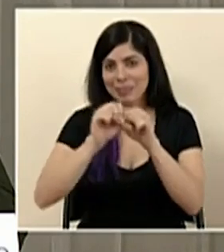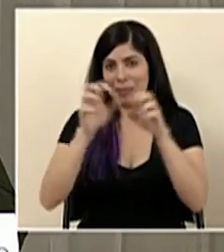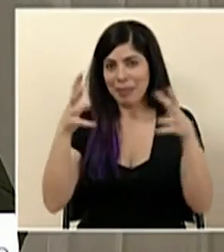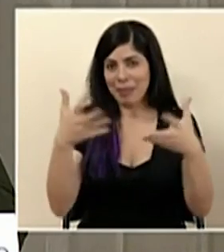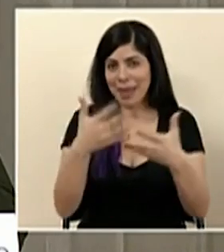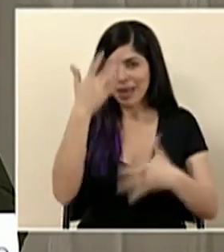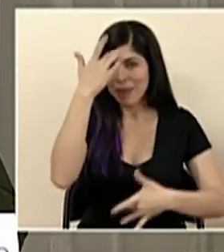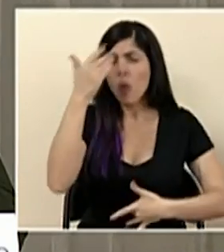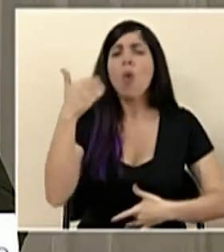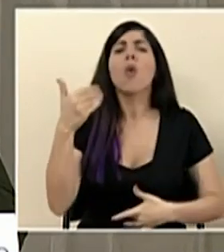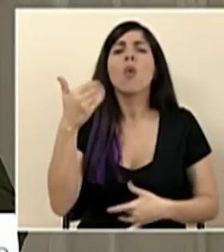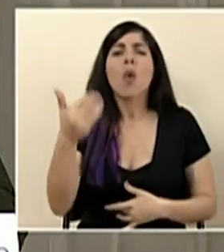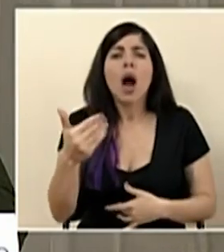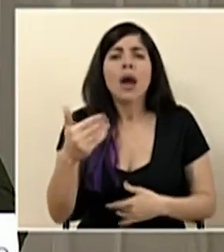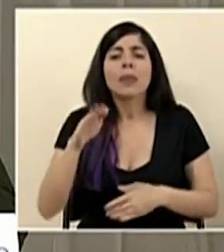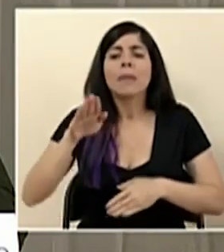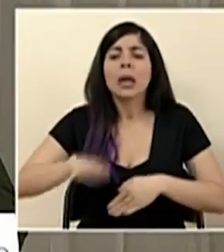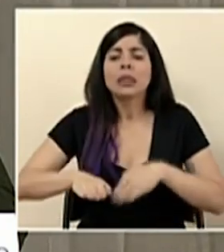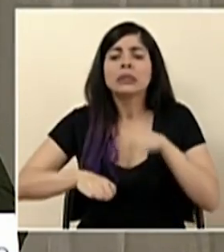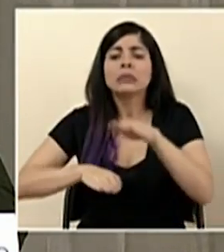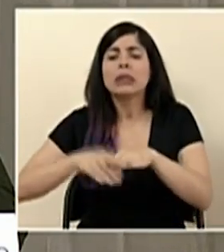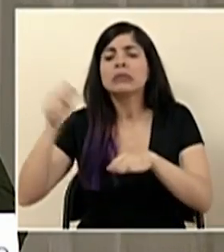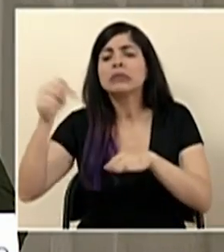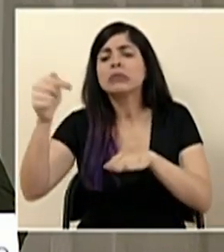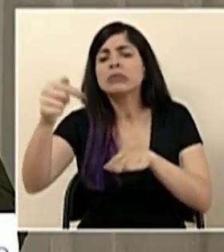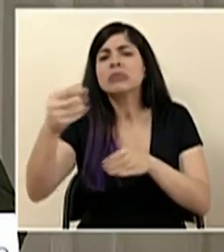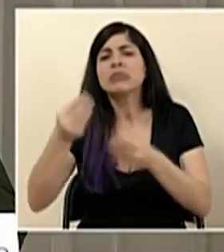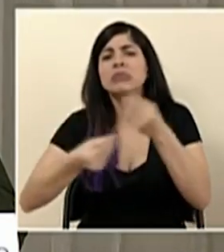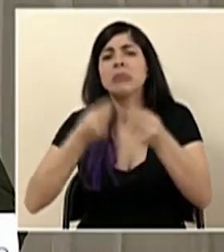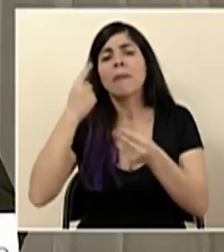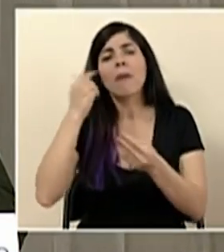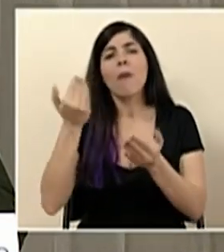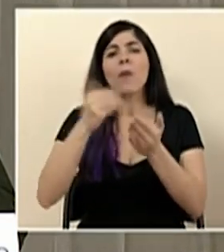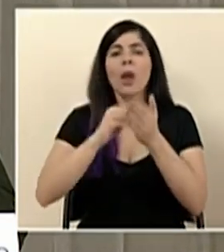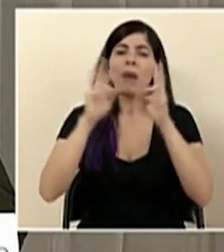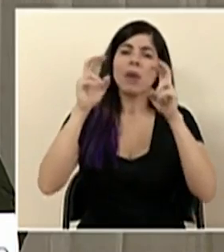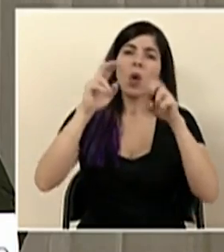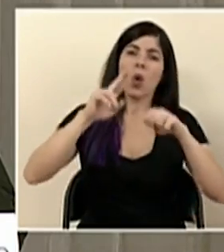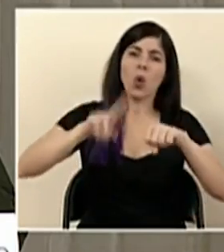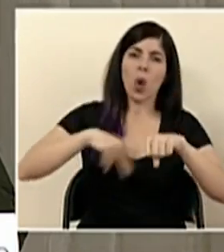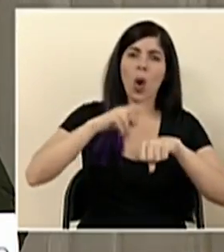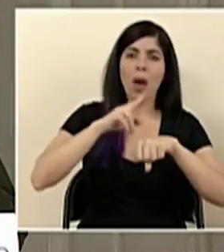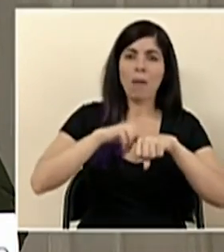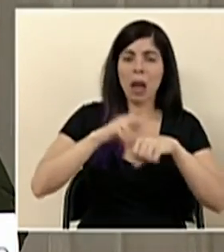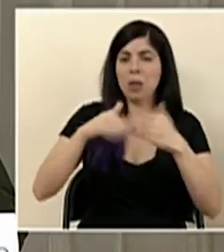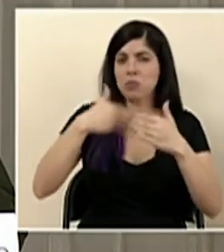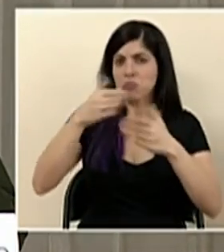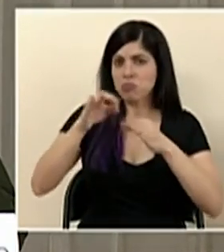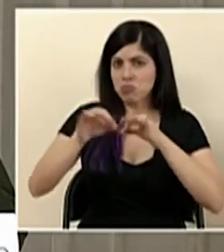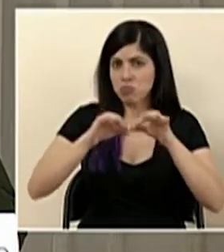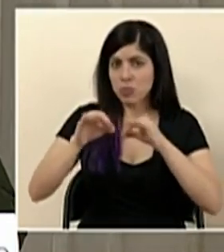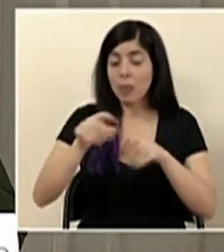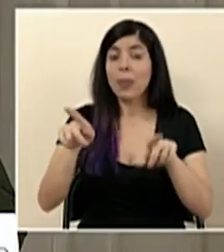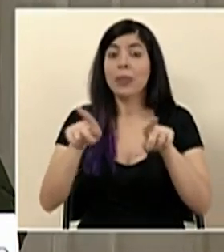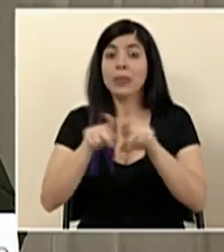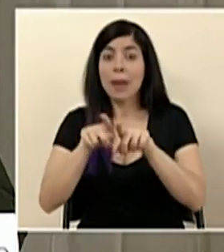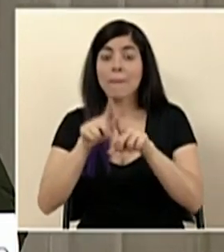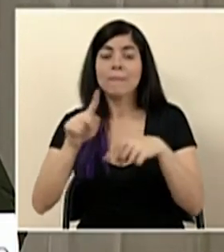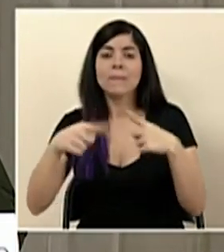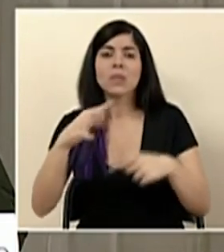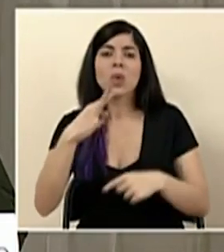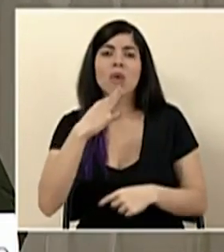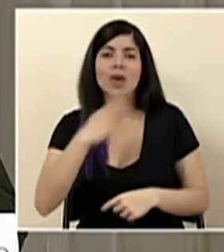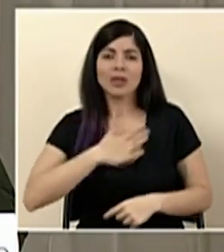cuándo anunciaremos los siguientes pasos para esa nueva normalidad. Y hablaremos de eso en este espacio. También me referiré